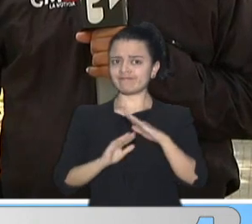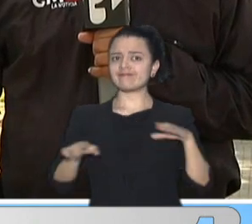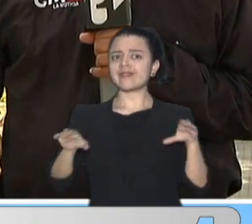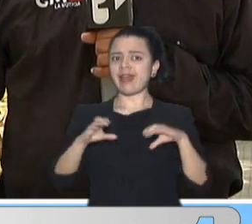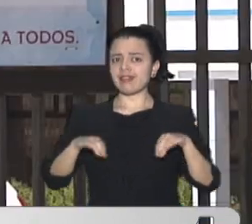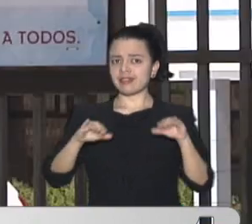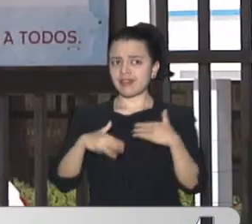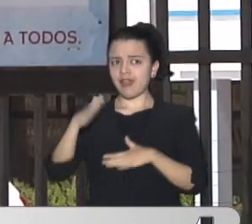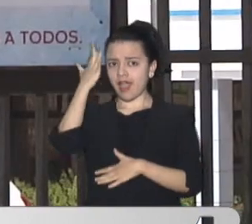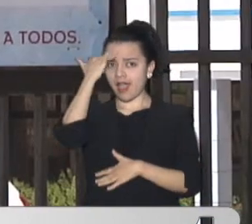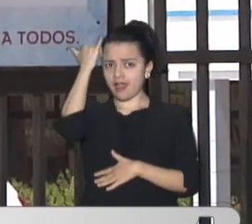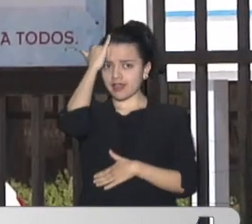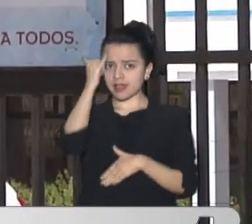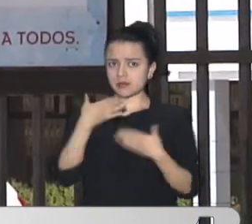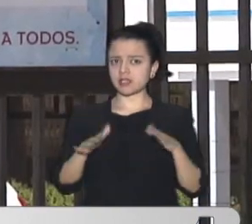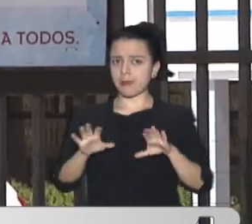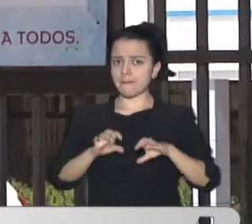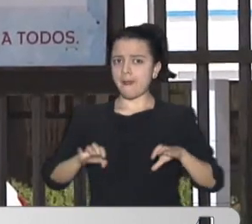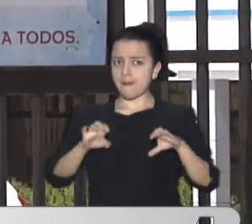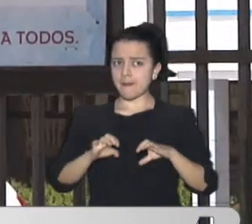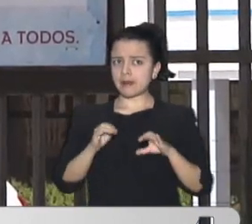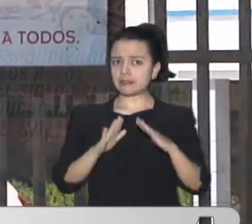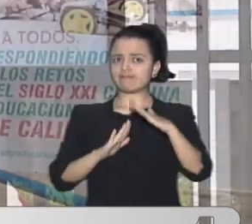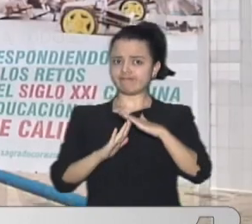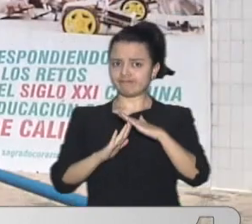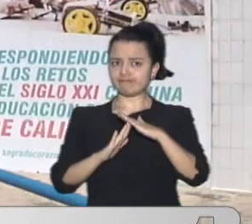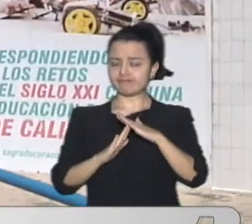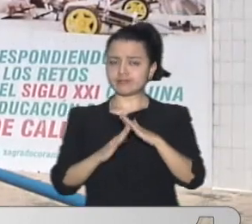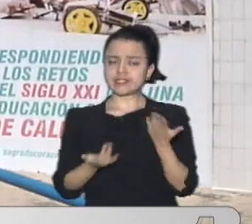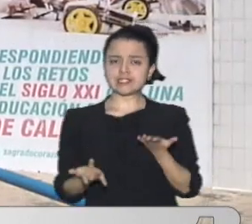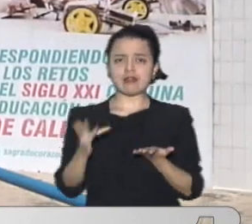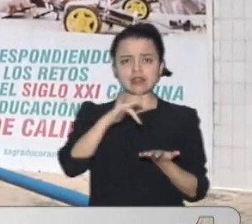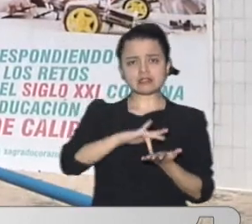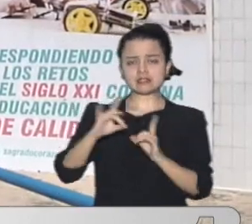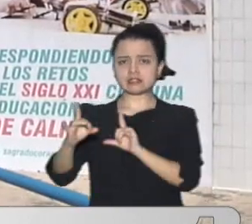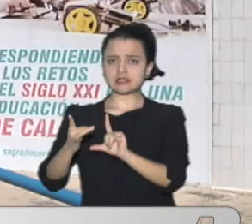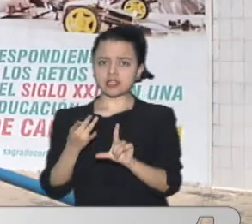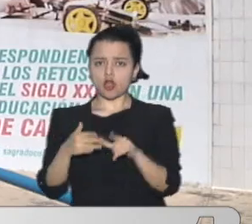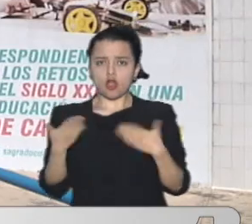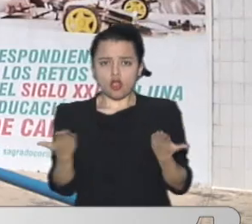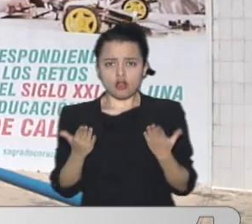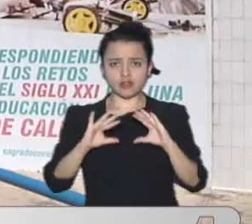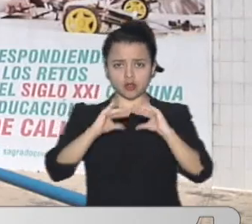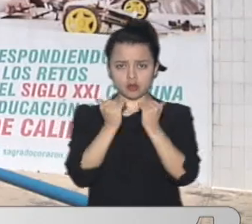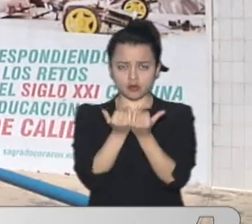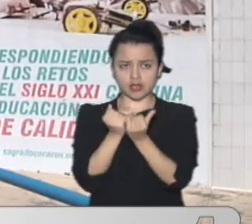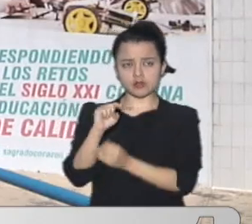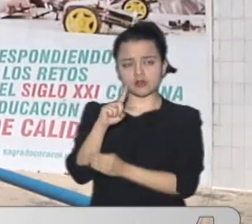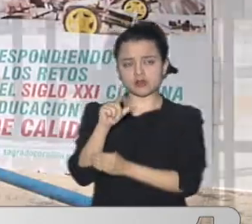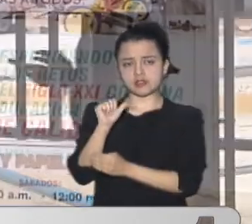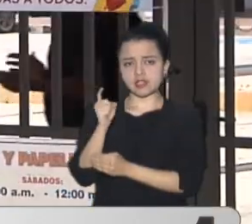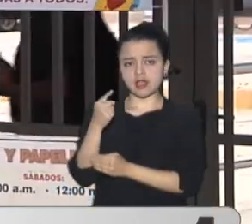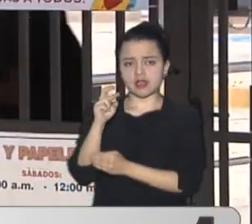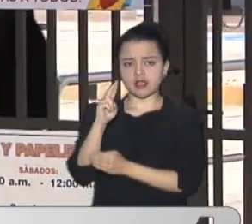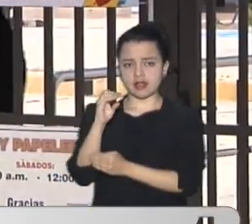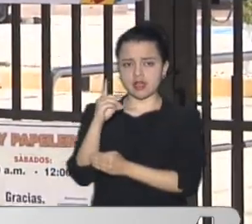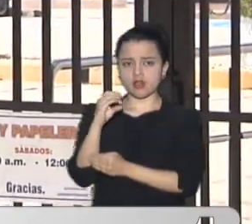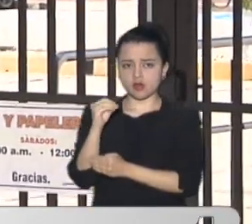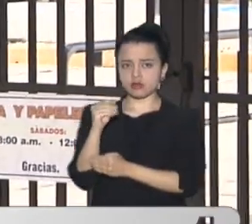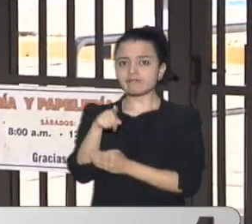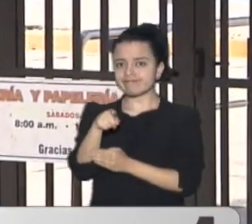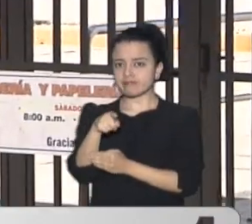venían Desarrollando En alternancia En el colegio Sagrado Corazón Y parten En la